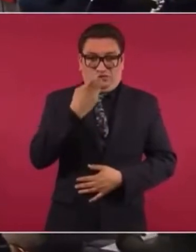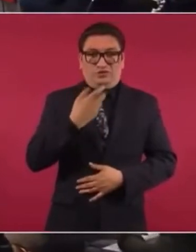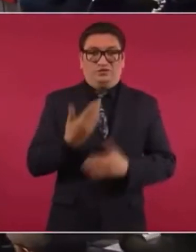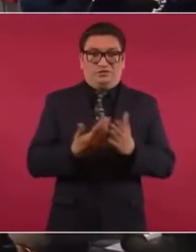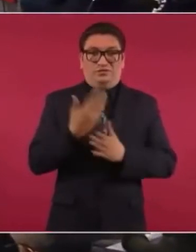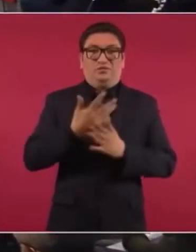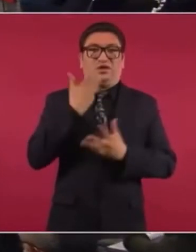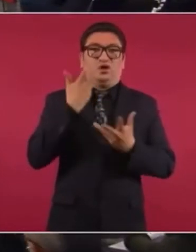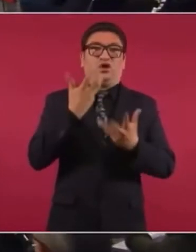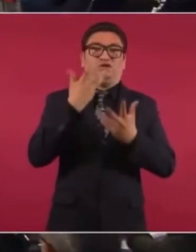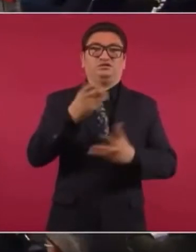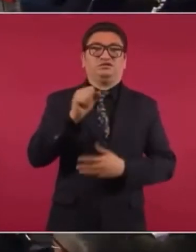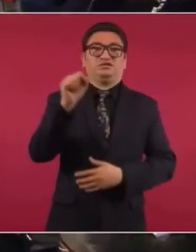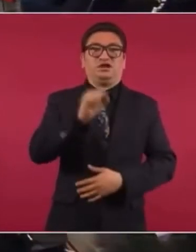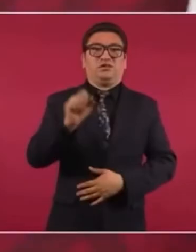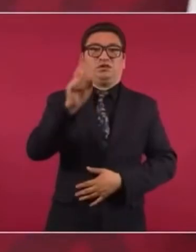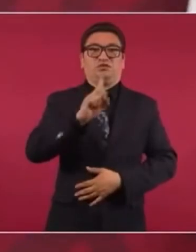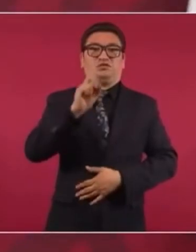sábados y domingos.